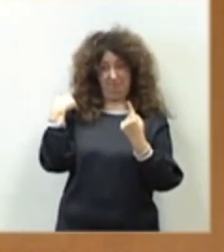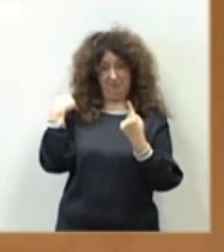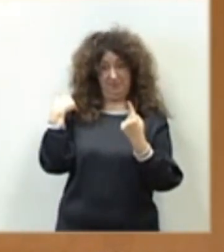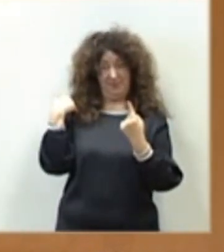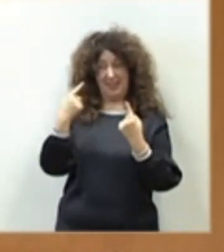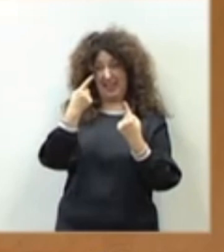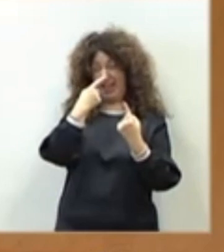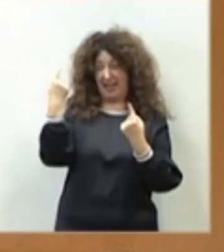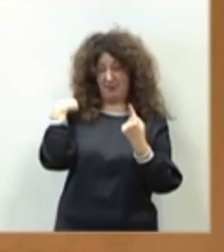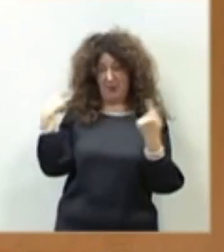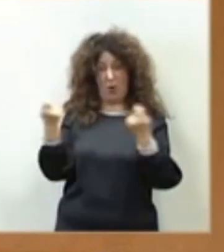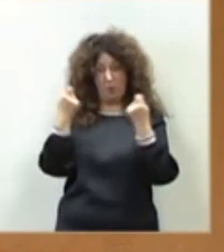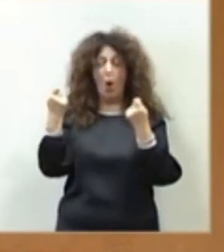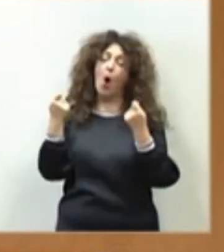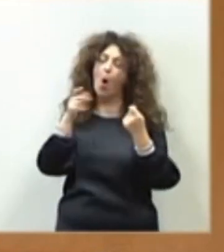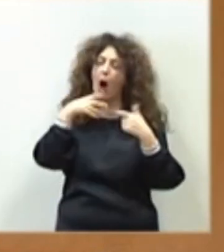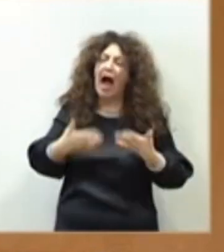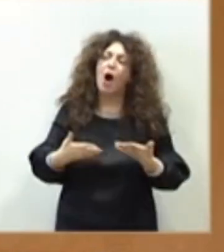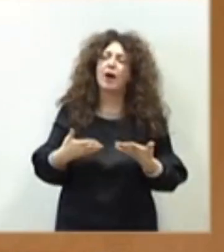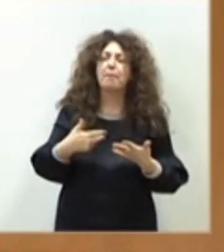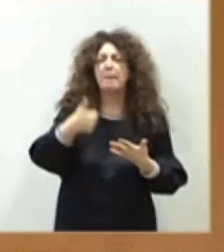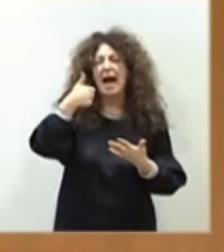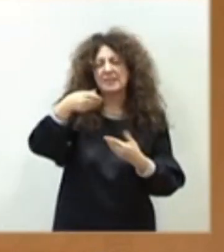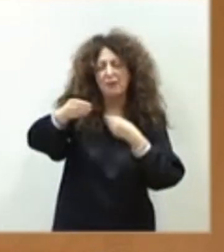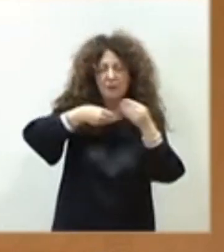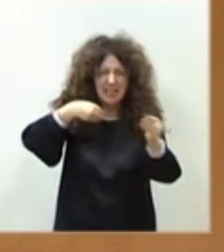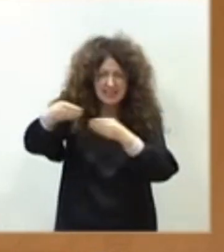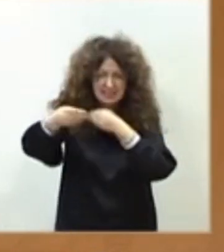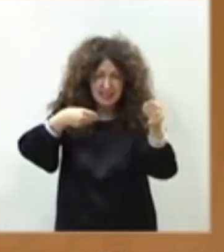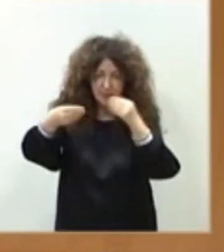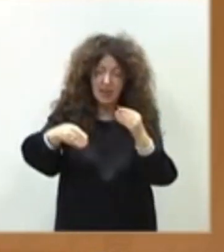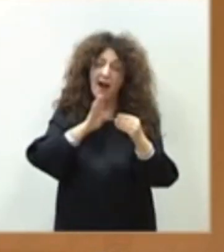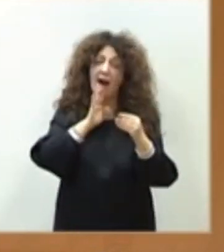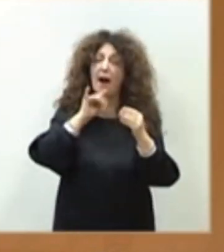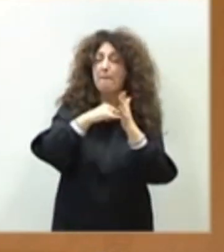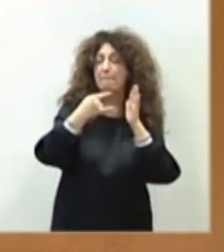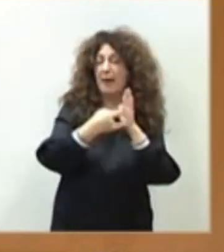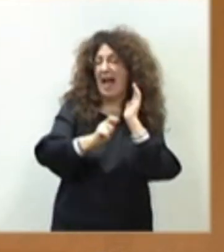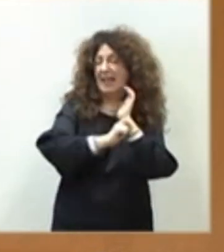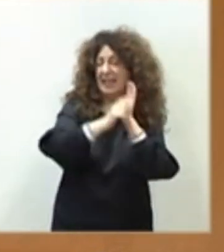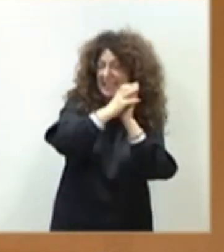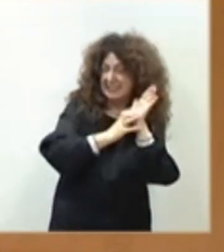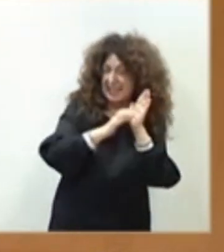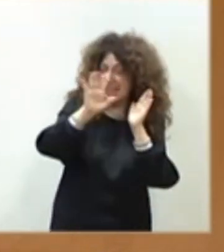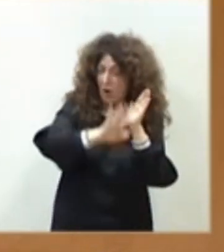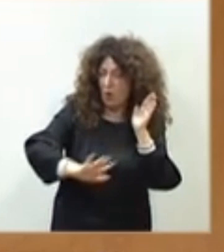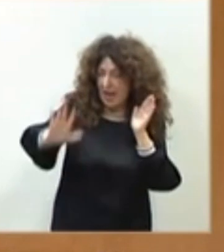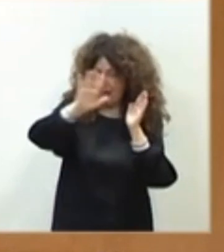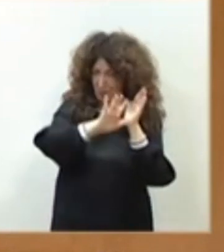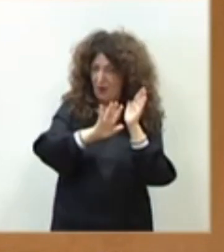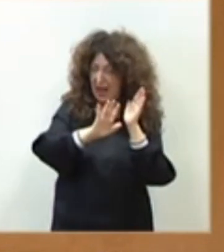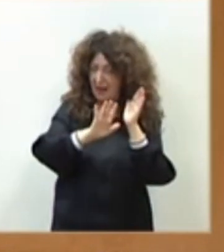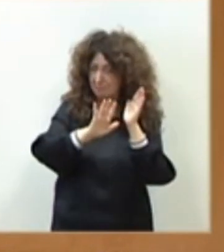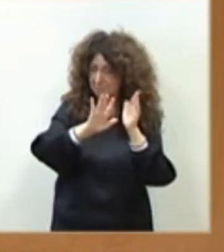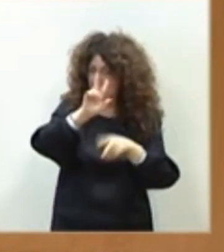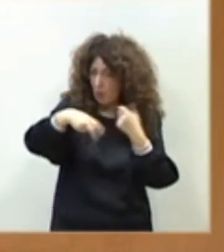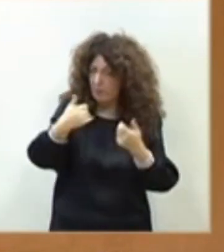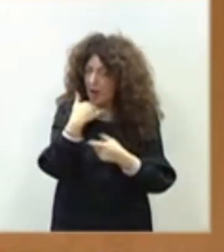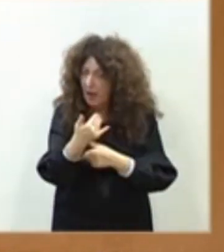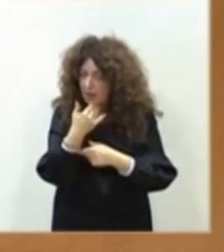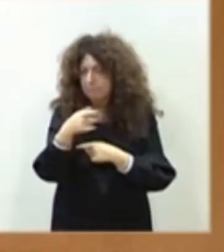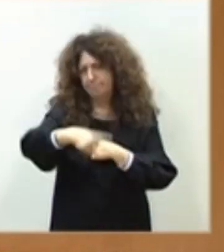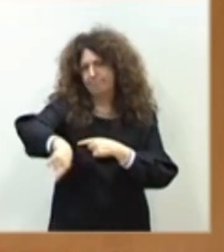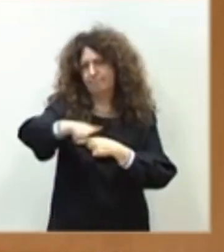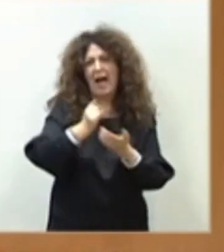nuevas medidas de flexibilización respecto a las exigencias que contempla el Plan Estratégico Nacional? Es algo que necesitan conocer nuestros